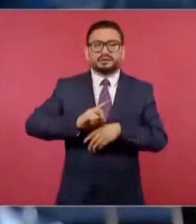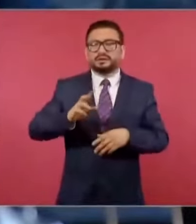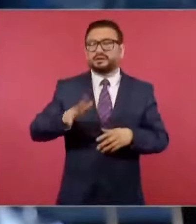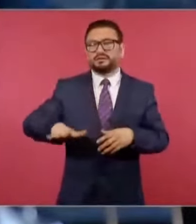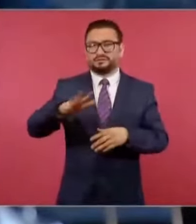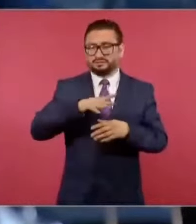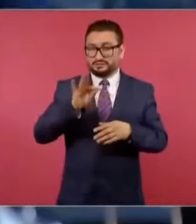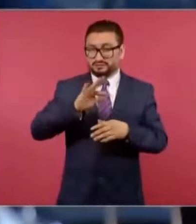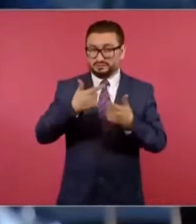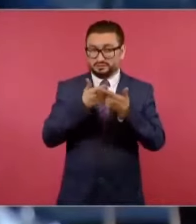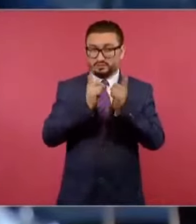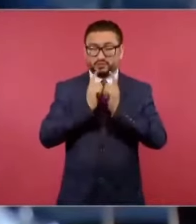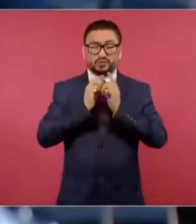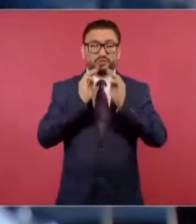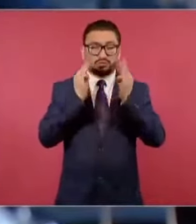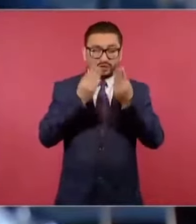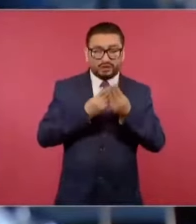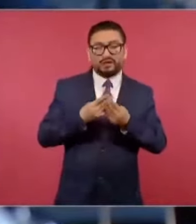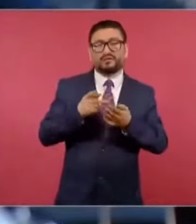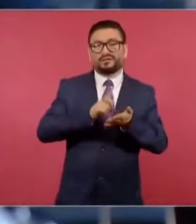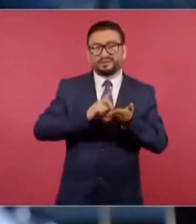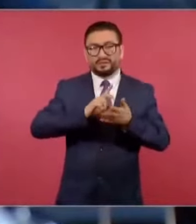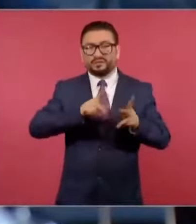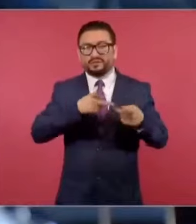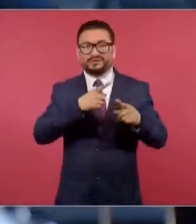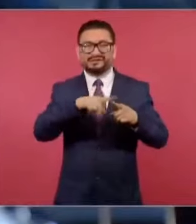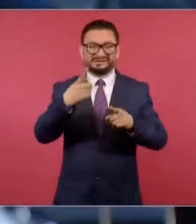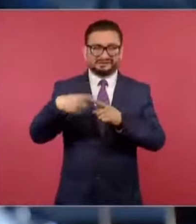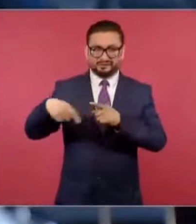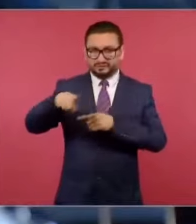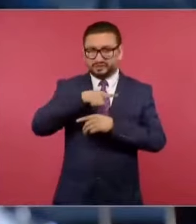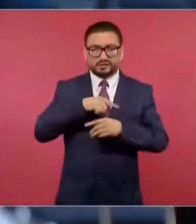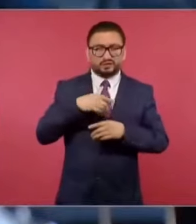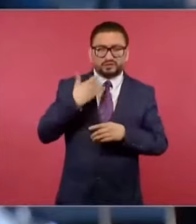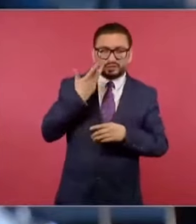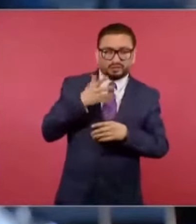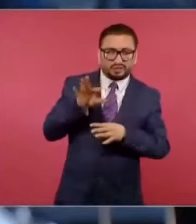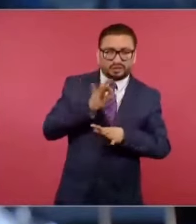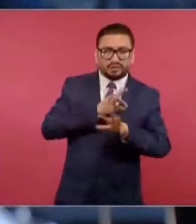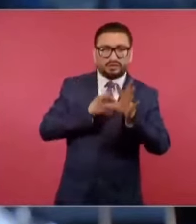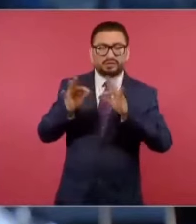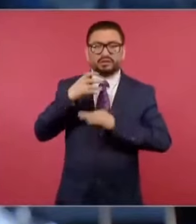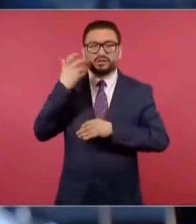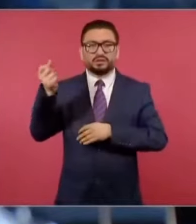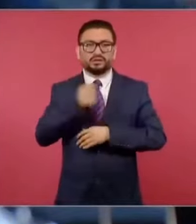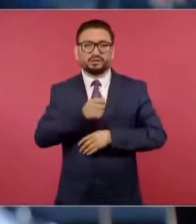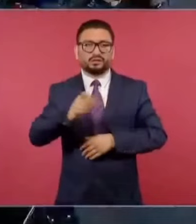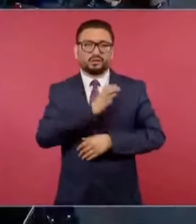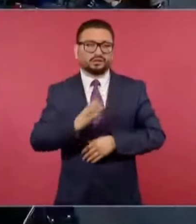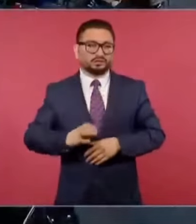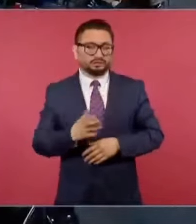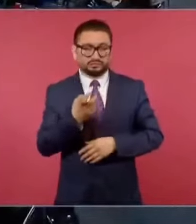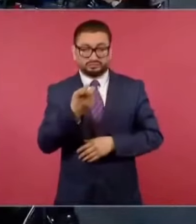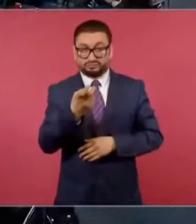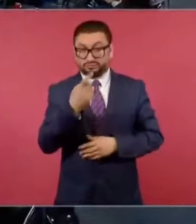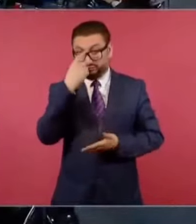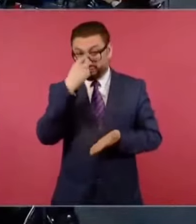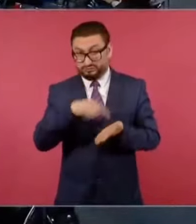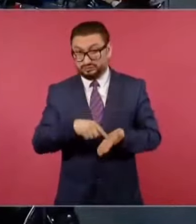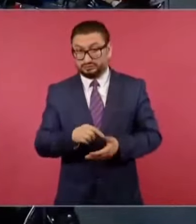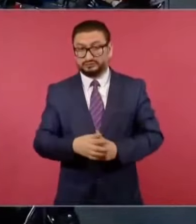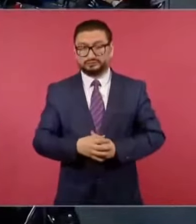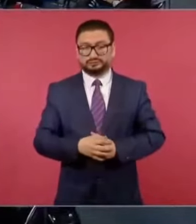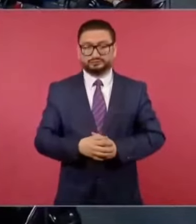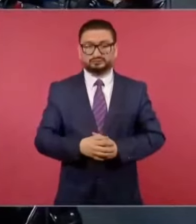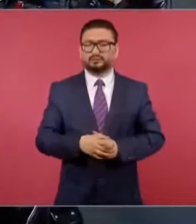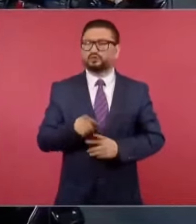narcotráfico y el crimen organizado continúa eligiendo y poniendo y quitando candidatos? ¿Qué